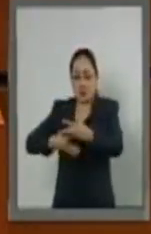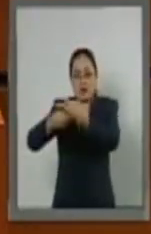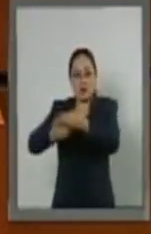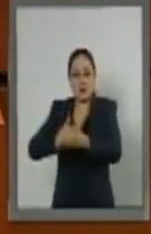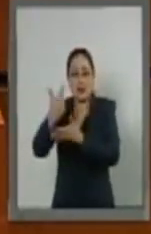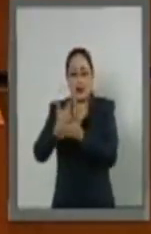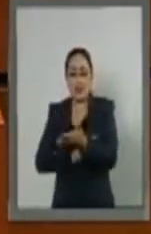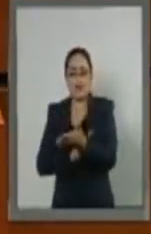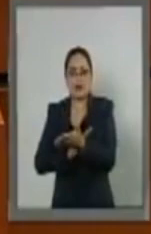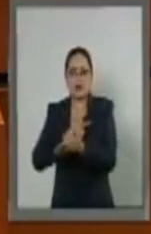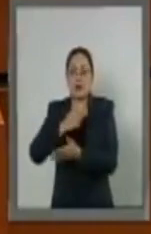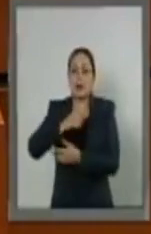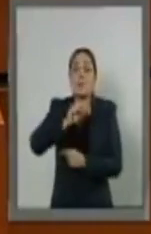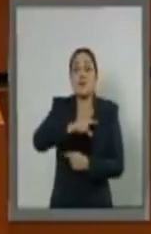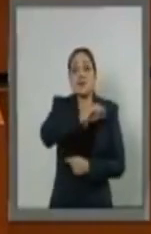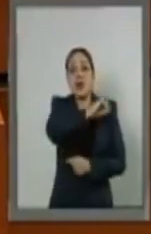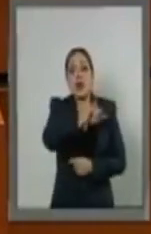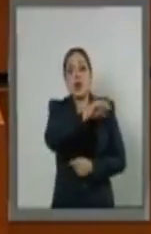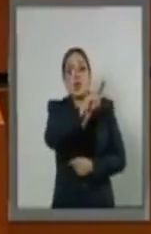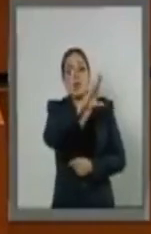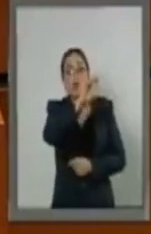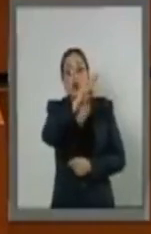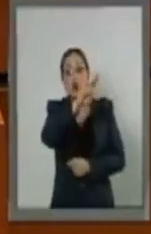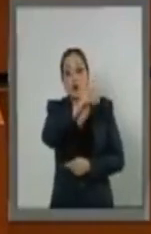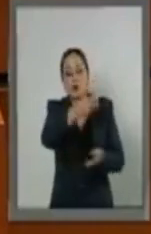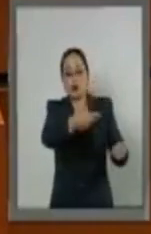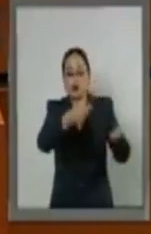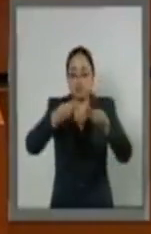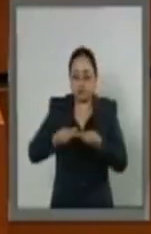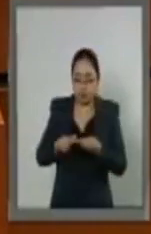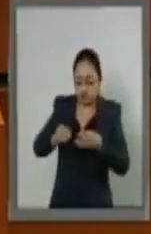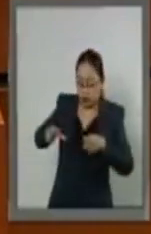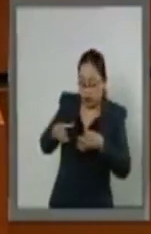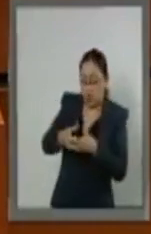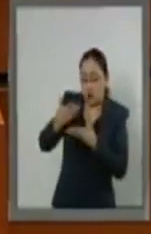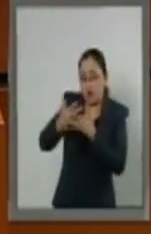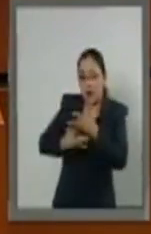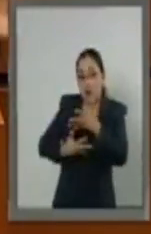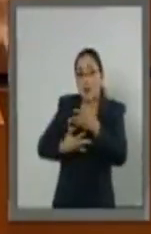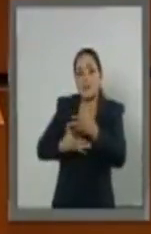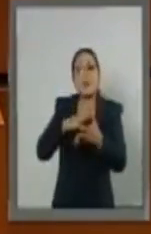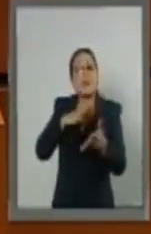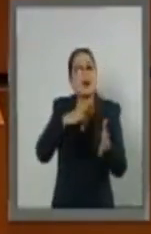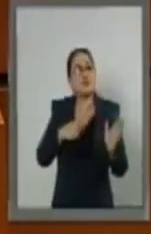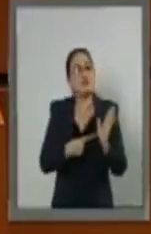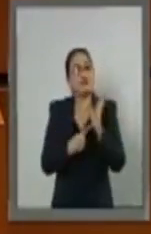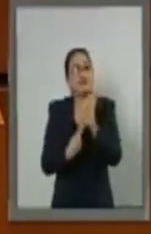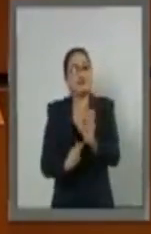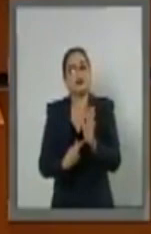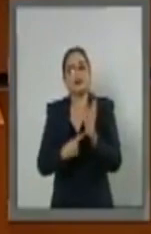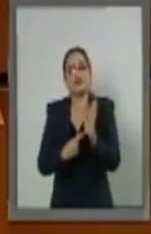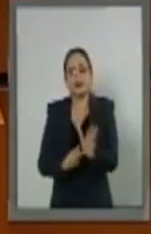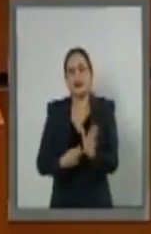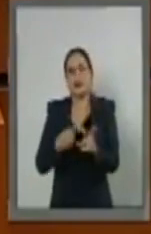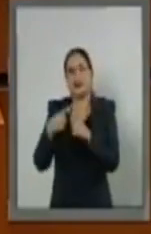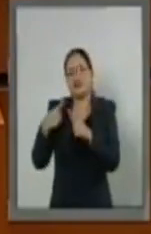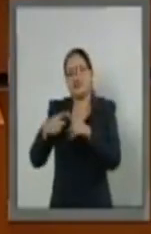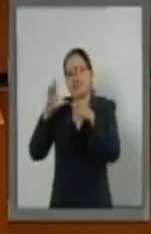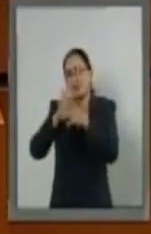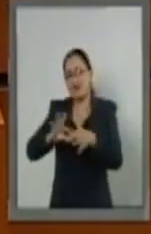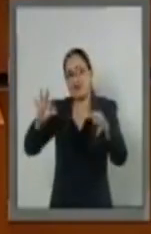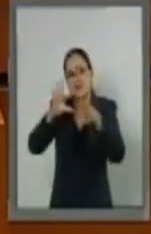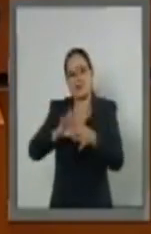la JUCOP y van a hacer una serie de presentaciones y